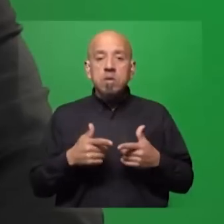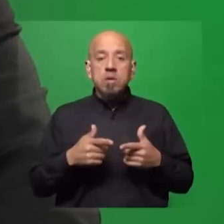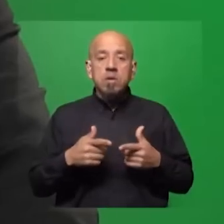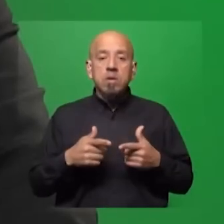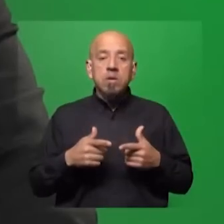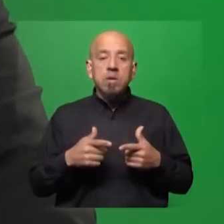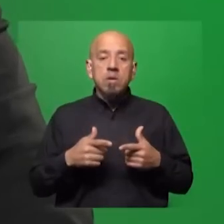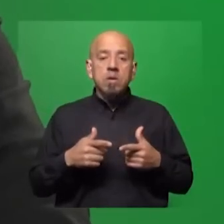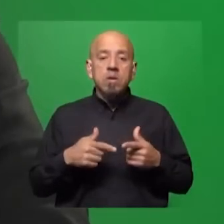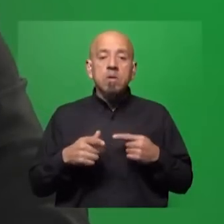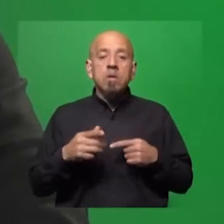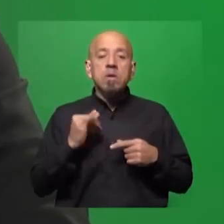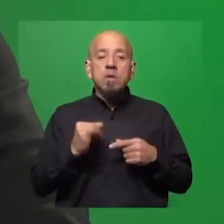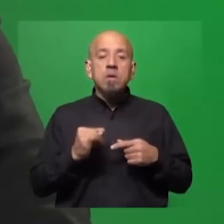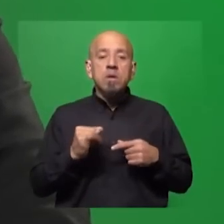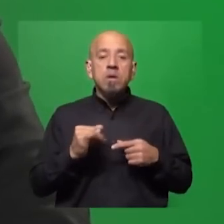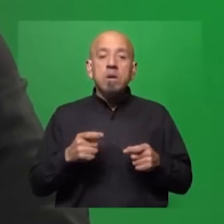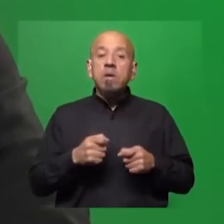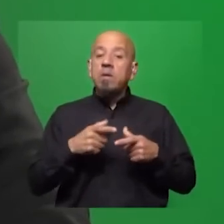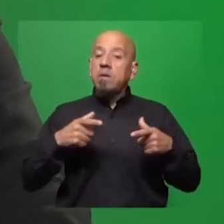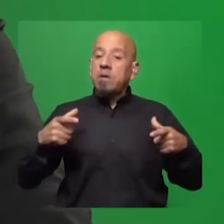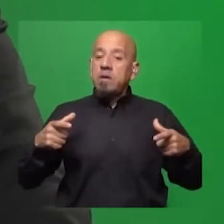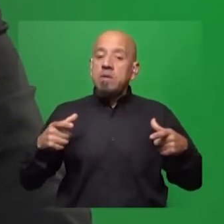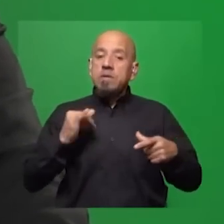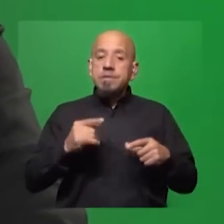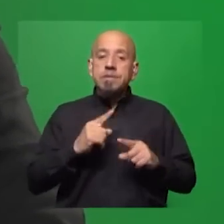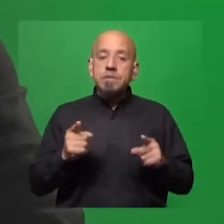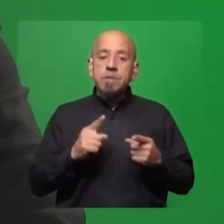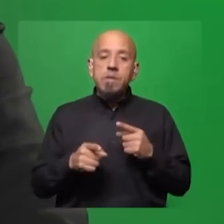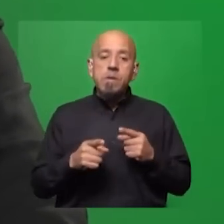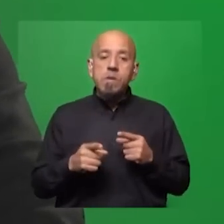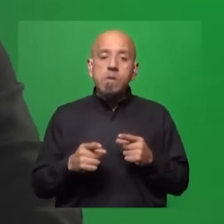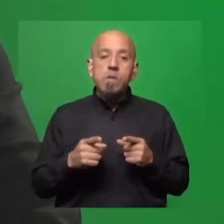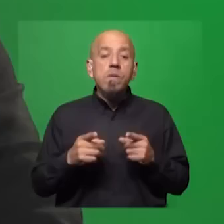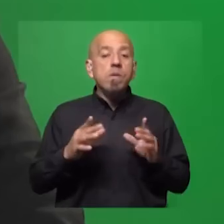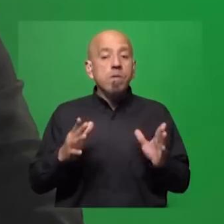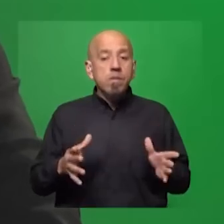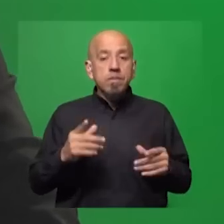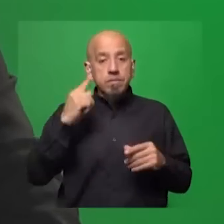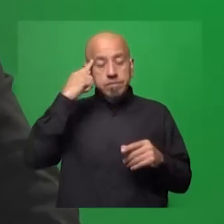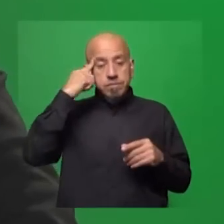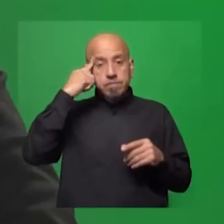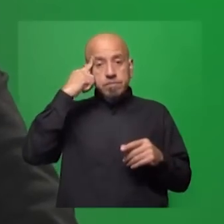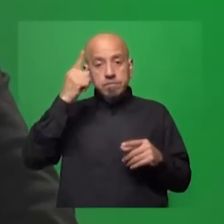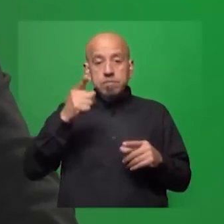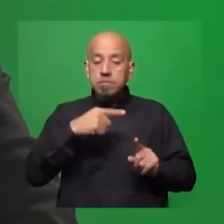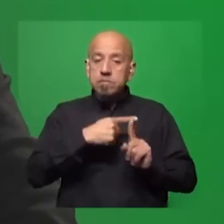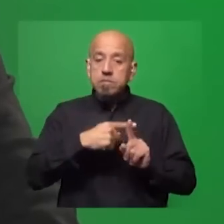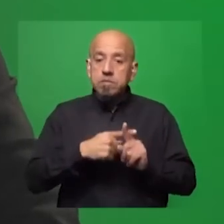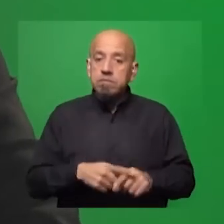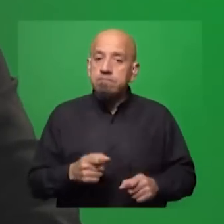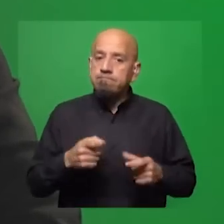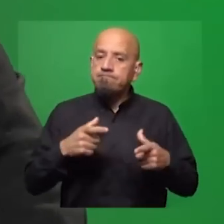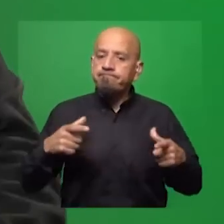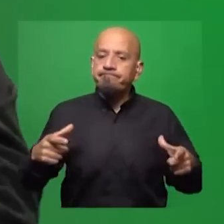los BRICS, si amplían o no. Esa, para la próxima, vamos a trabajar eso, porque uno supone que siempre es positivo ampliar, pero hay